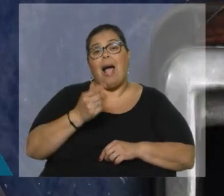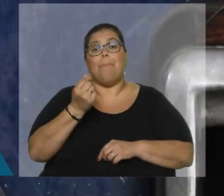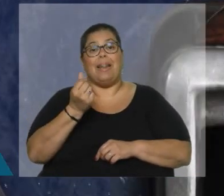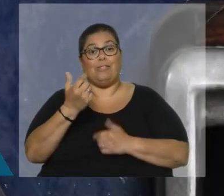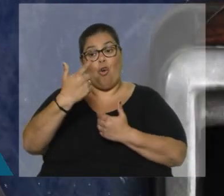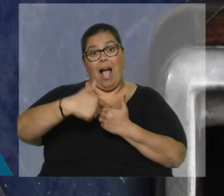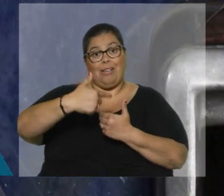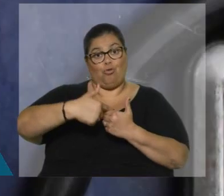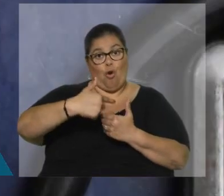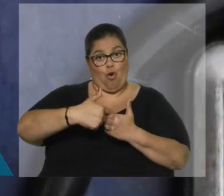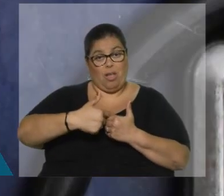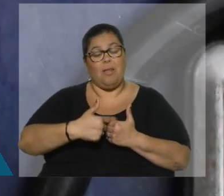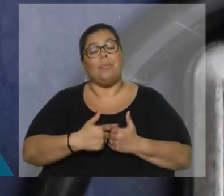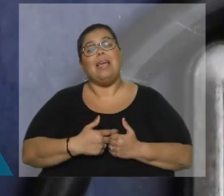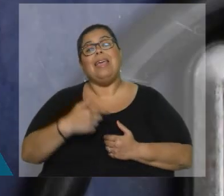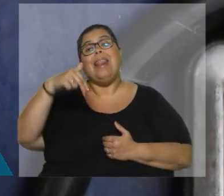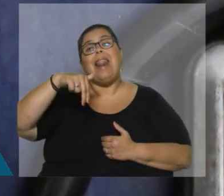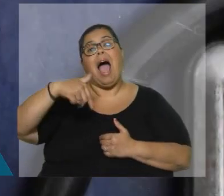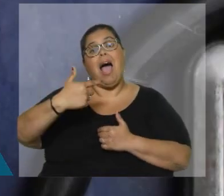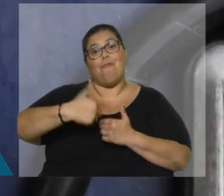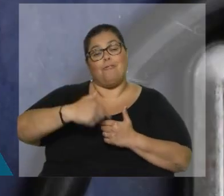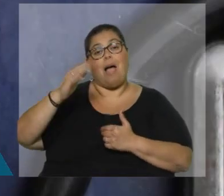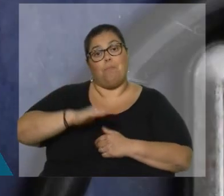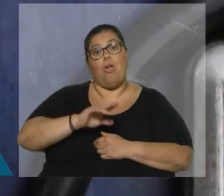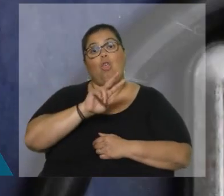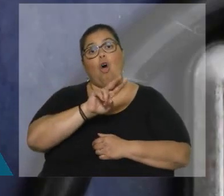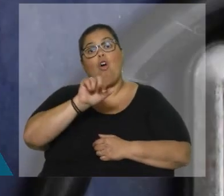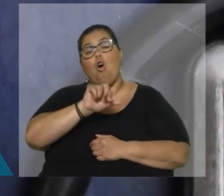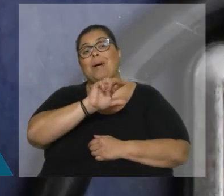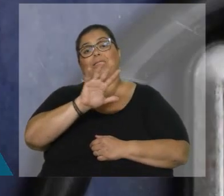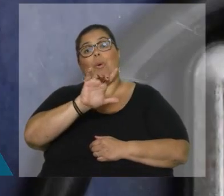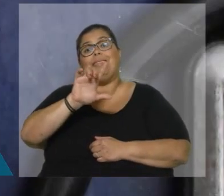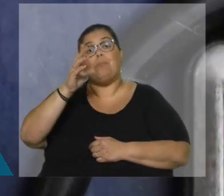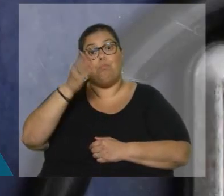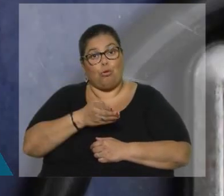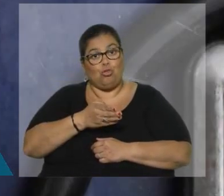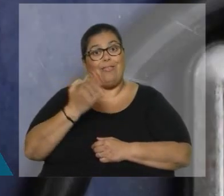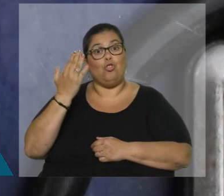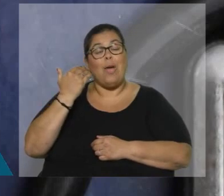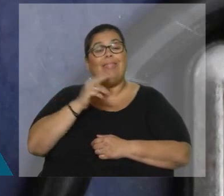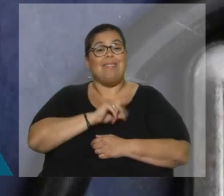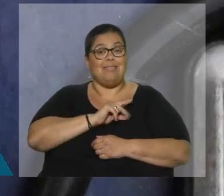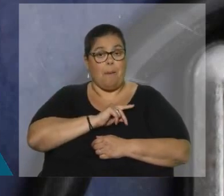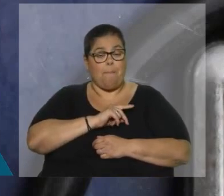,37%, y la nafta, con una caída de 2,57%, ocurrida en el mes de diciembre.